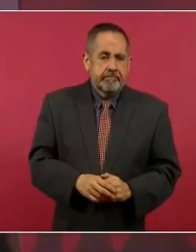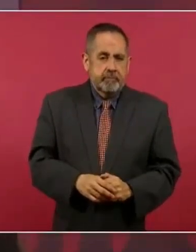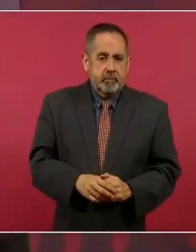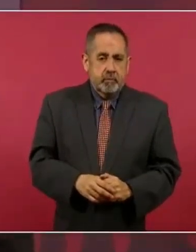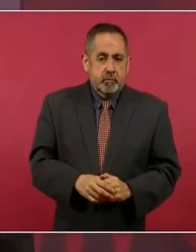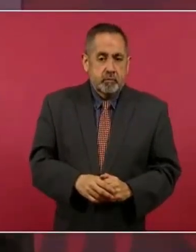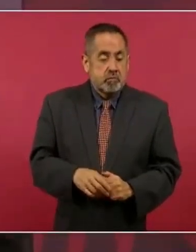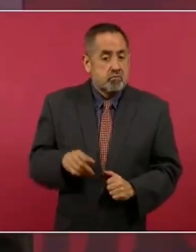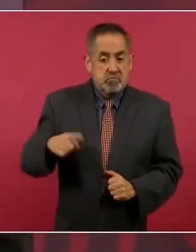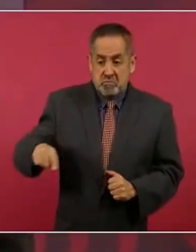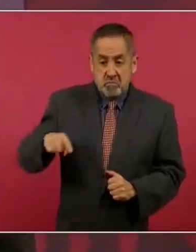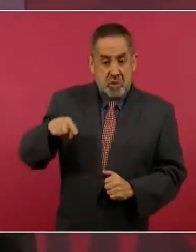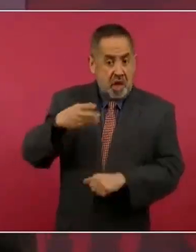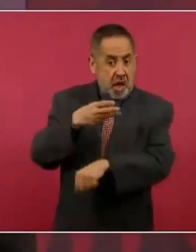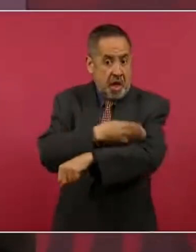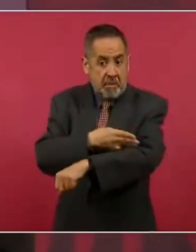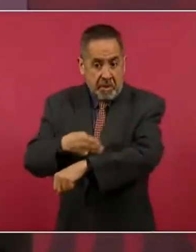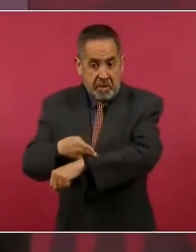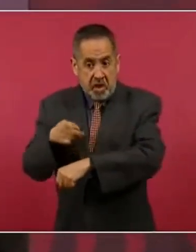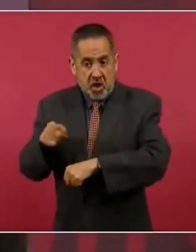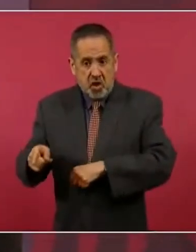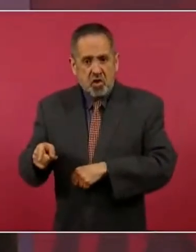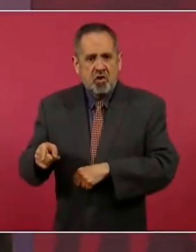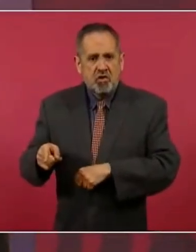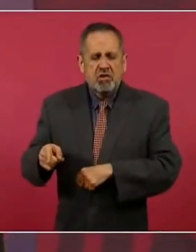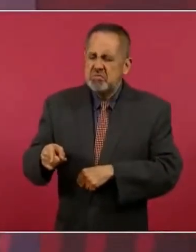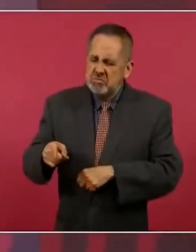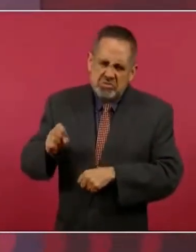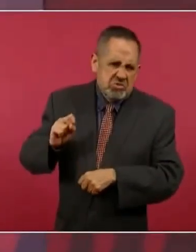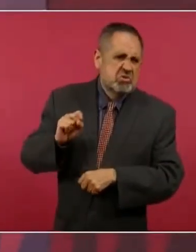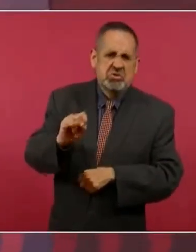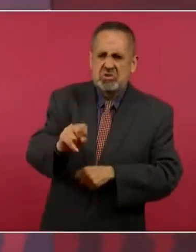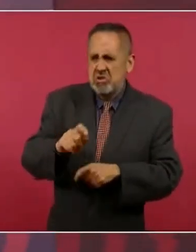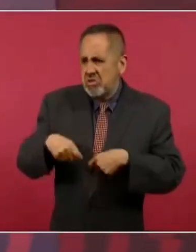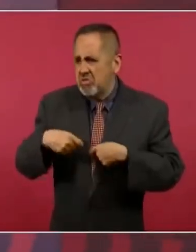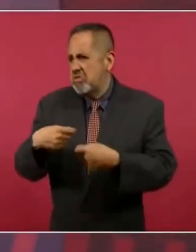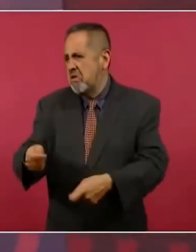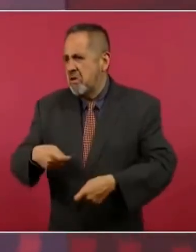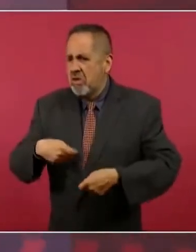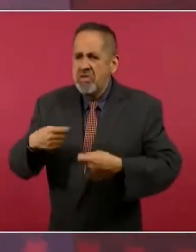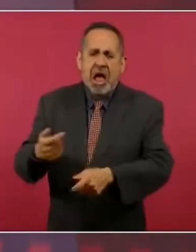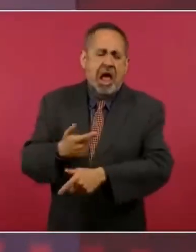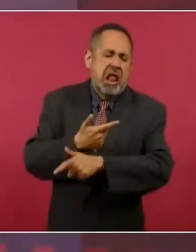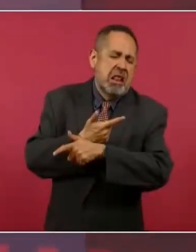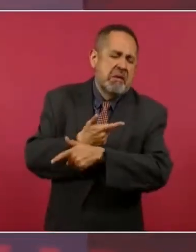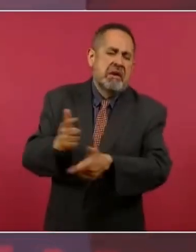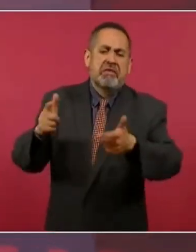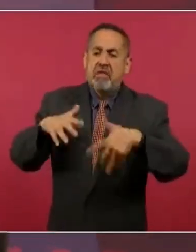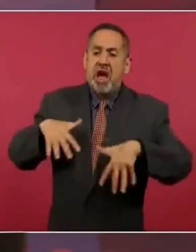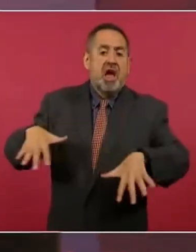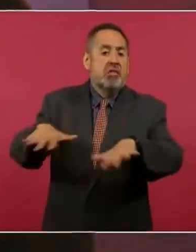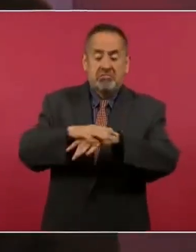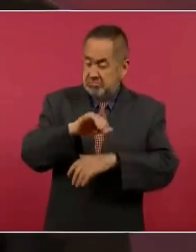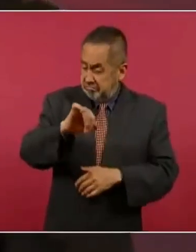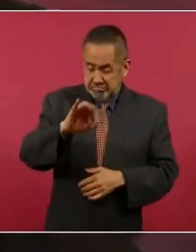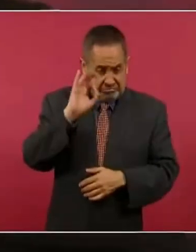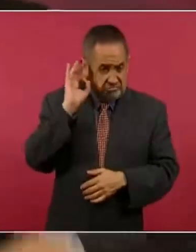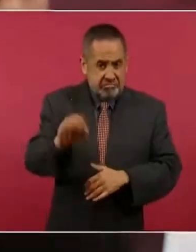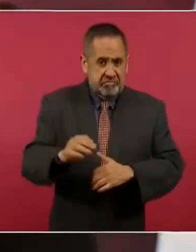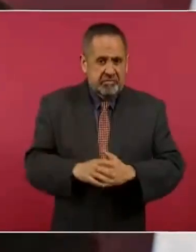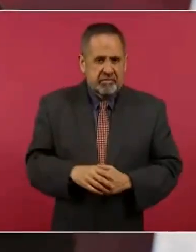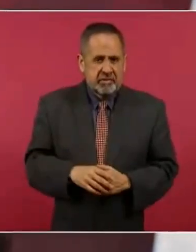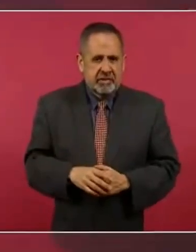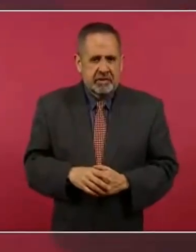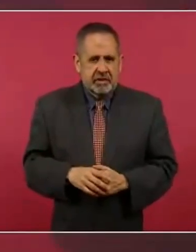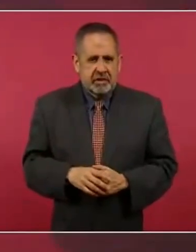Madero garantiza las libertades por eso la frase le